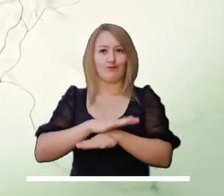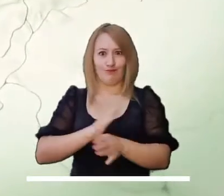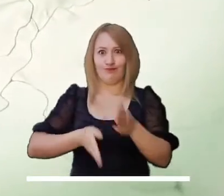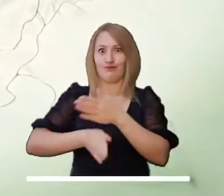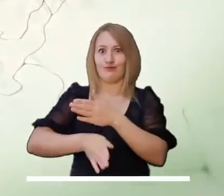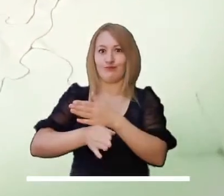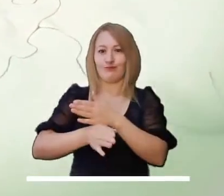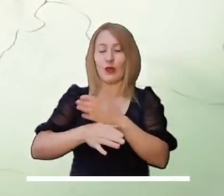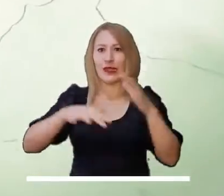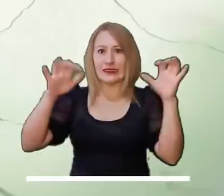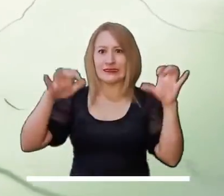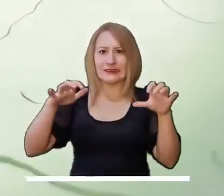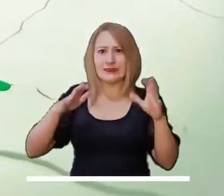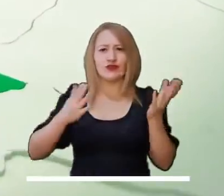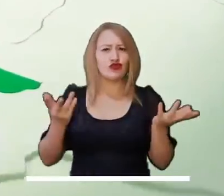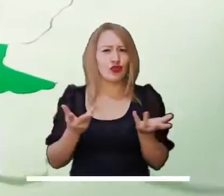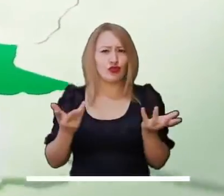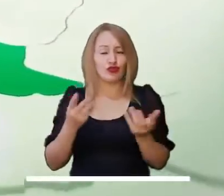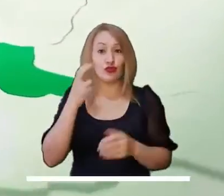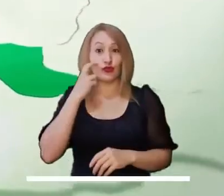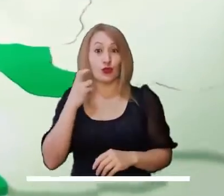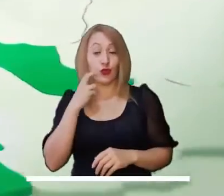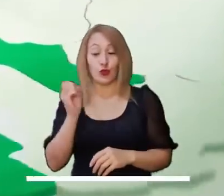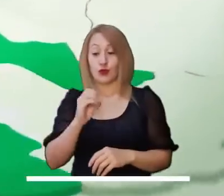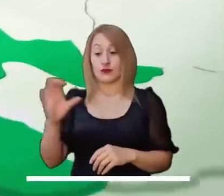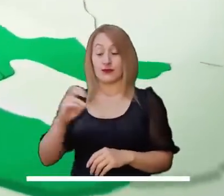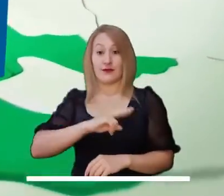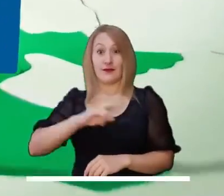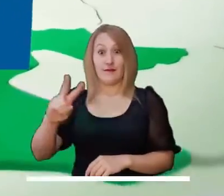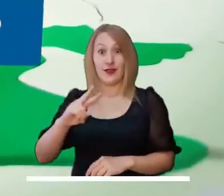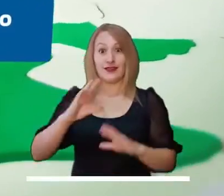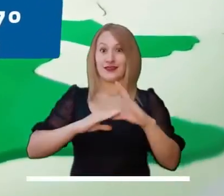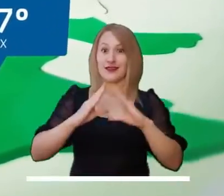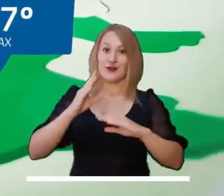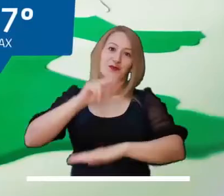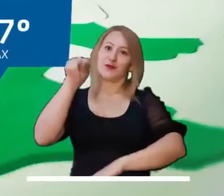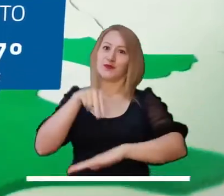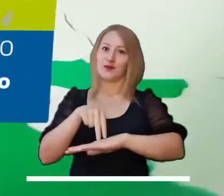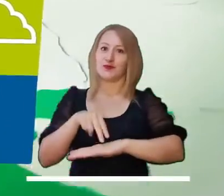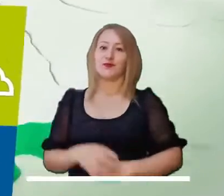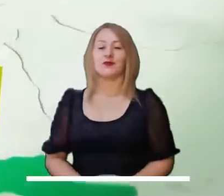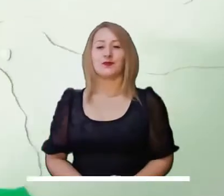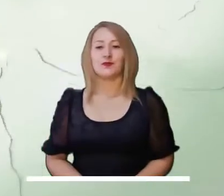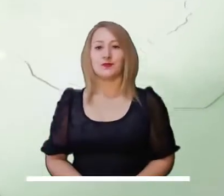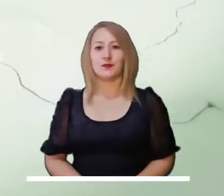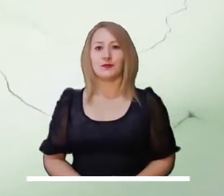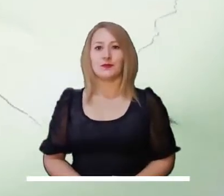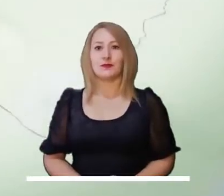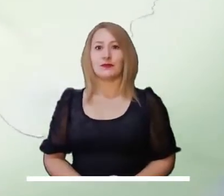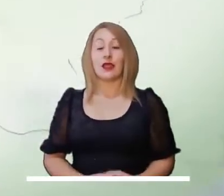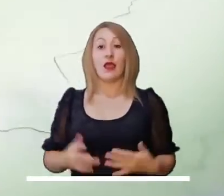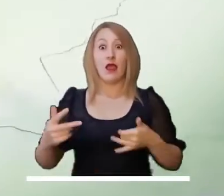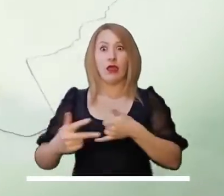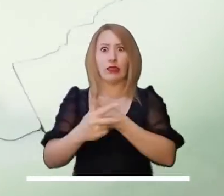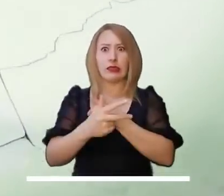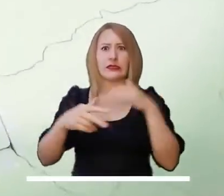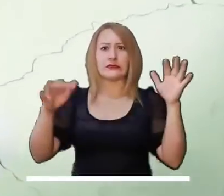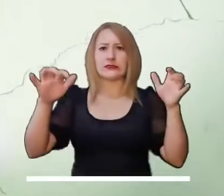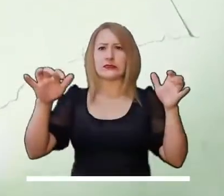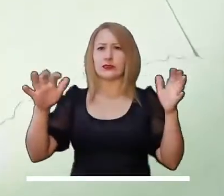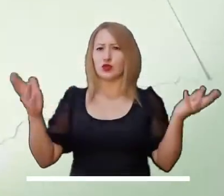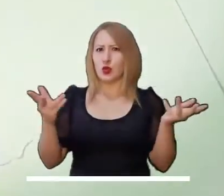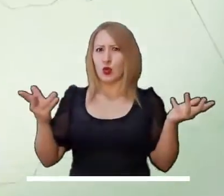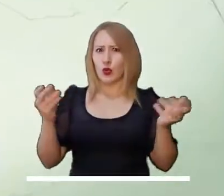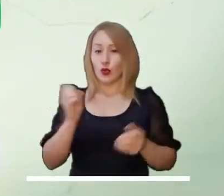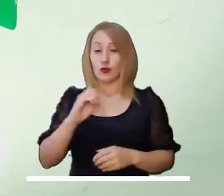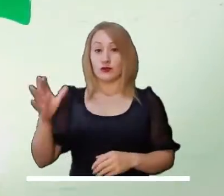las nubes dominando en el Pacífico y esta tarde no será la excepción. Las lluvias de la región se esperan en Chocó, Occidente de Valle del Cauca, Cauca y